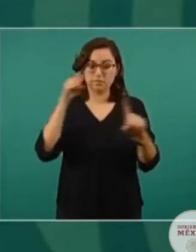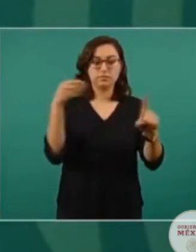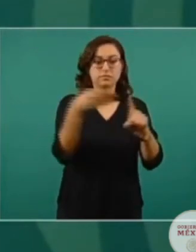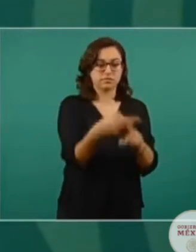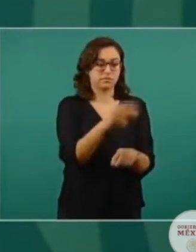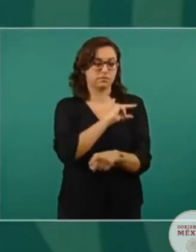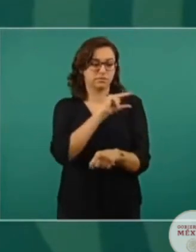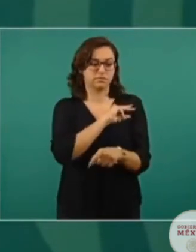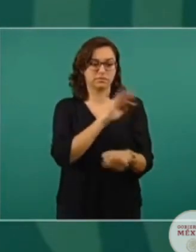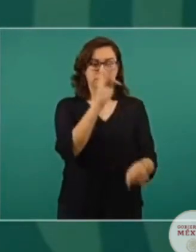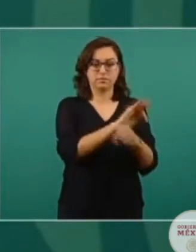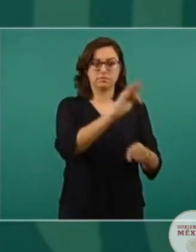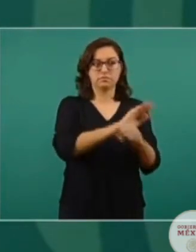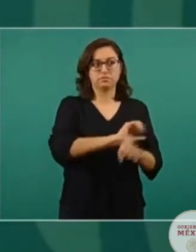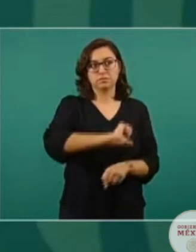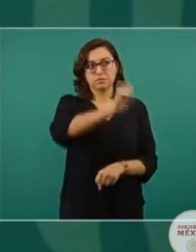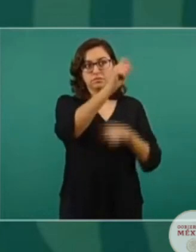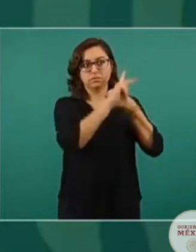para proteger a las empresas extranjeras.